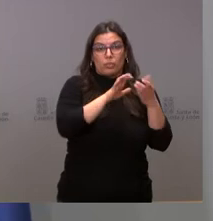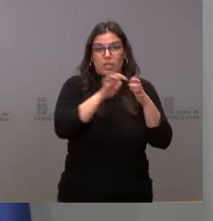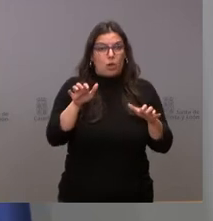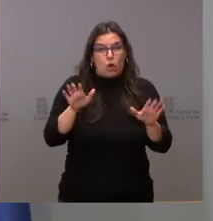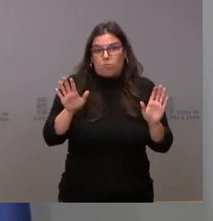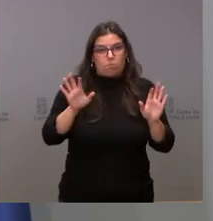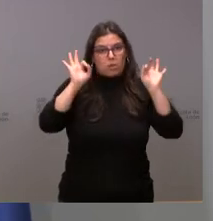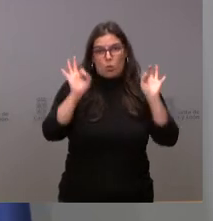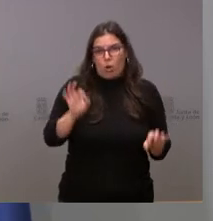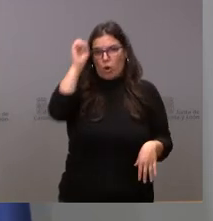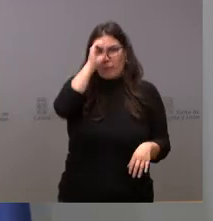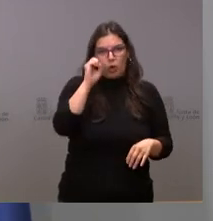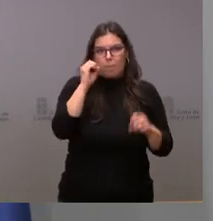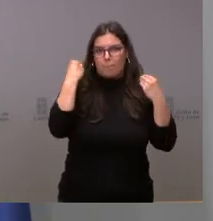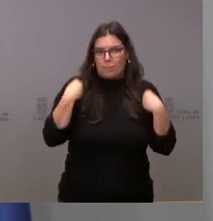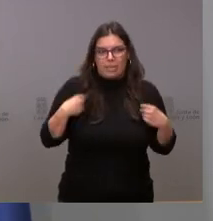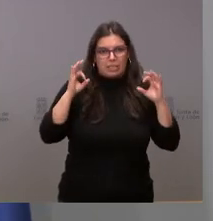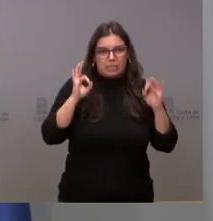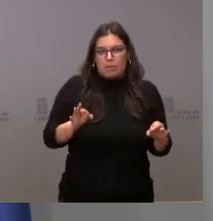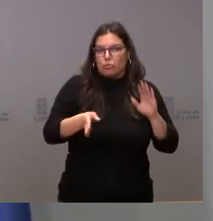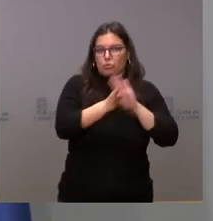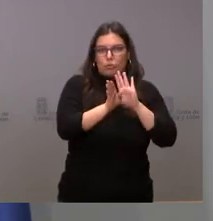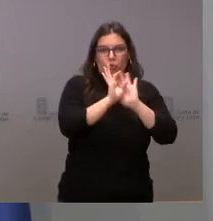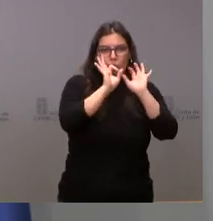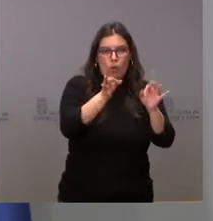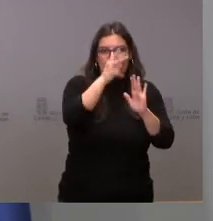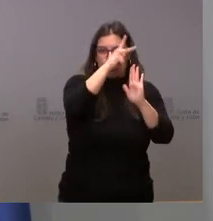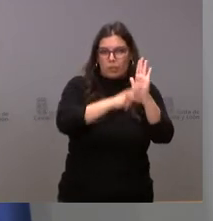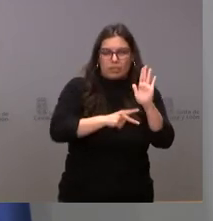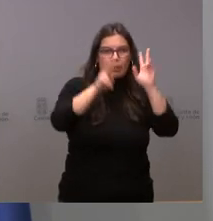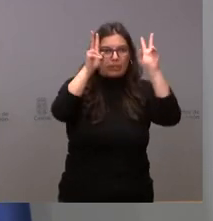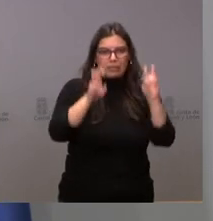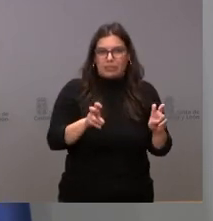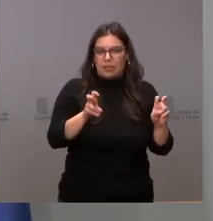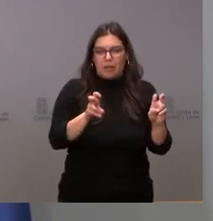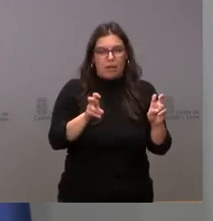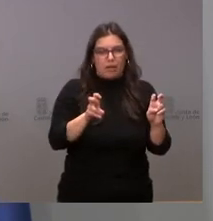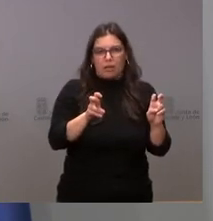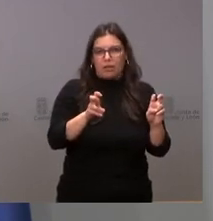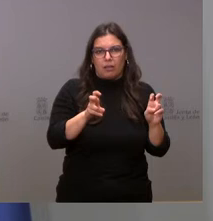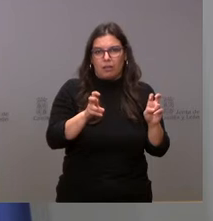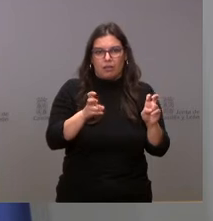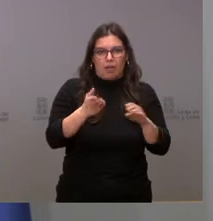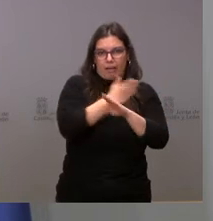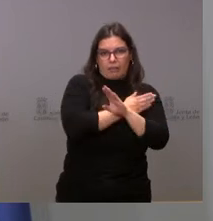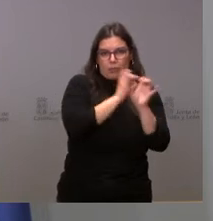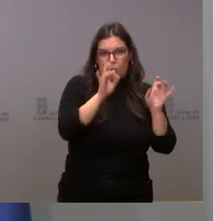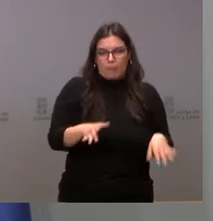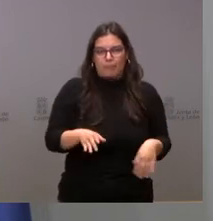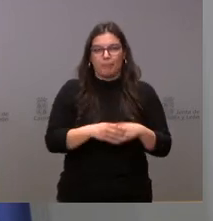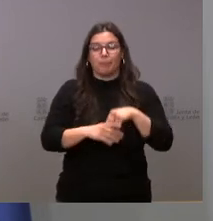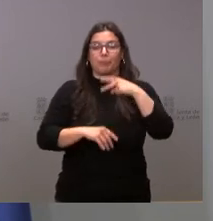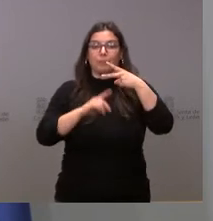cambiado su posición sobre este asunto y, por tanto, sigue plenamente vigente la normativa en la materia que teníamos el día precedente. La